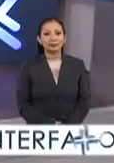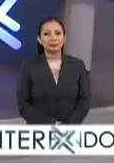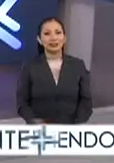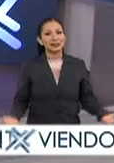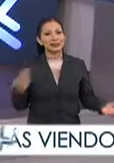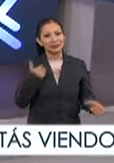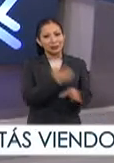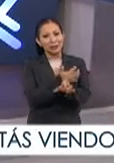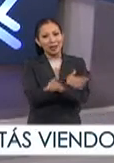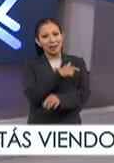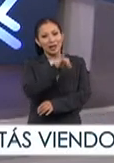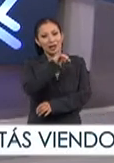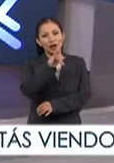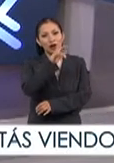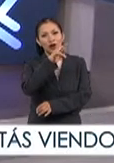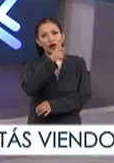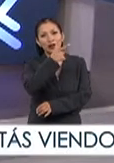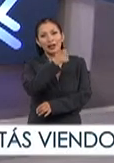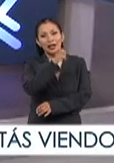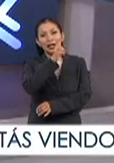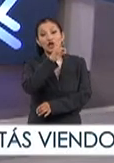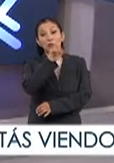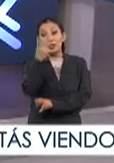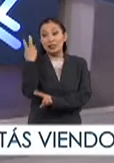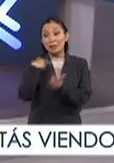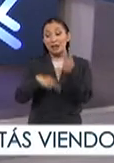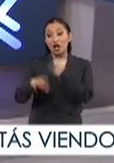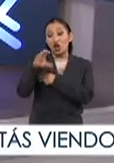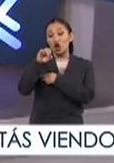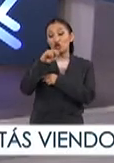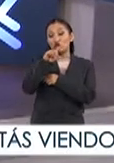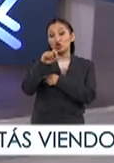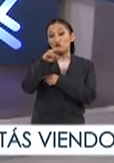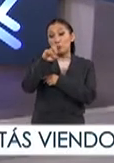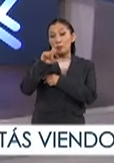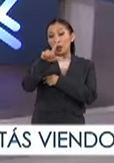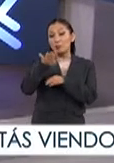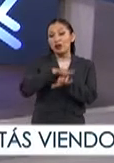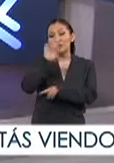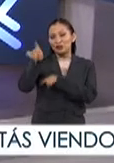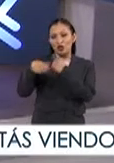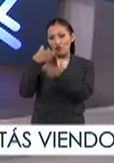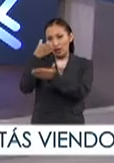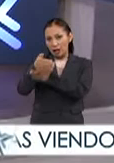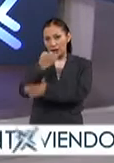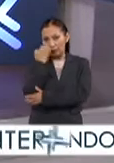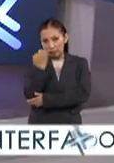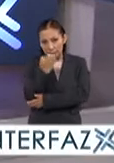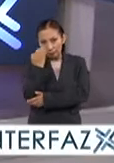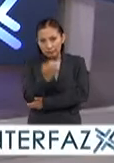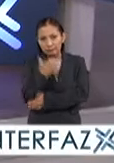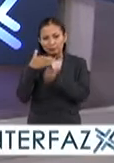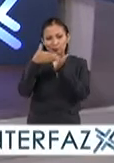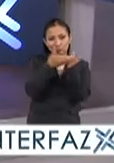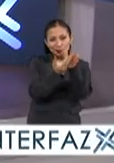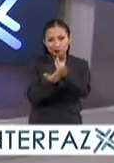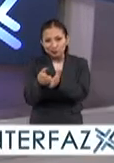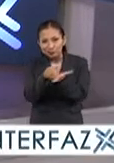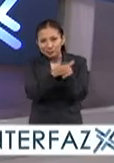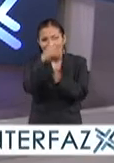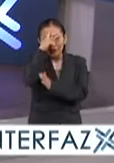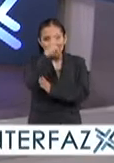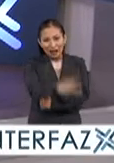Ya está con nosotros Jorge Rubio quien viene regresando de Cozumel porque se fue a la escuela que flota en los mares